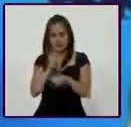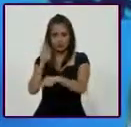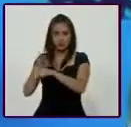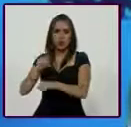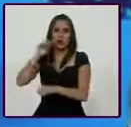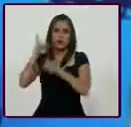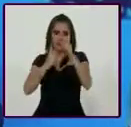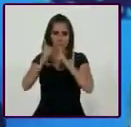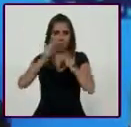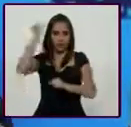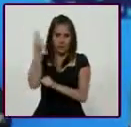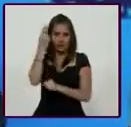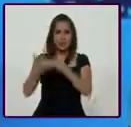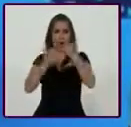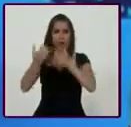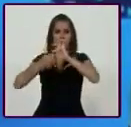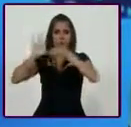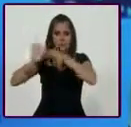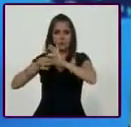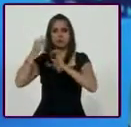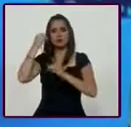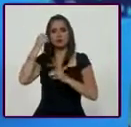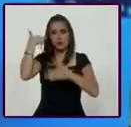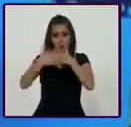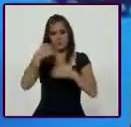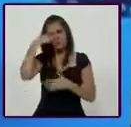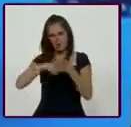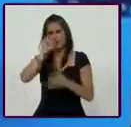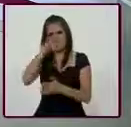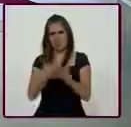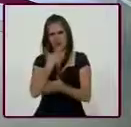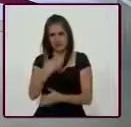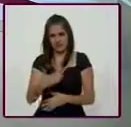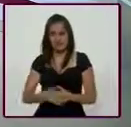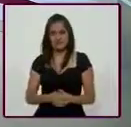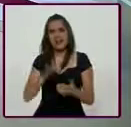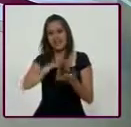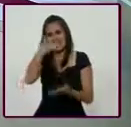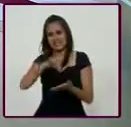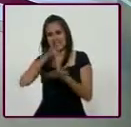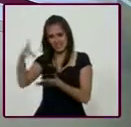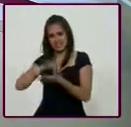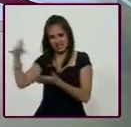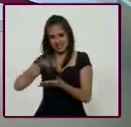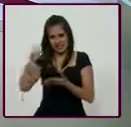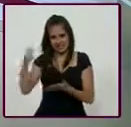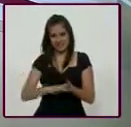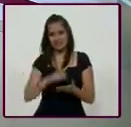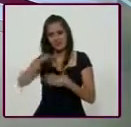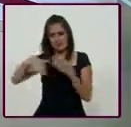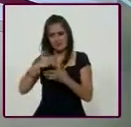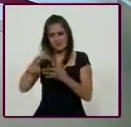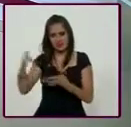universitario y en los Juegos Olímpicos y Paralímpicos creo que vamos a tener buenos resultados. Vale, bueno, gracias Daniel. Federica, muchas gracias. Gracias. Mario, muchas